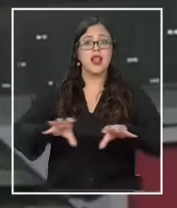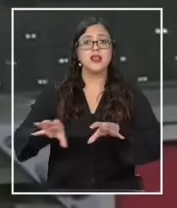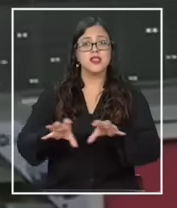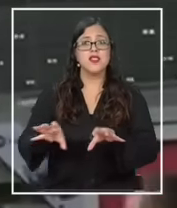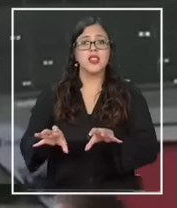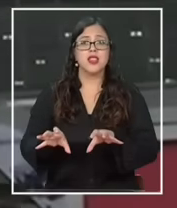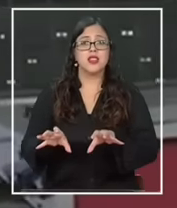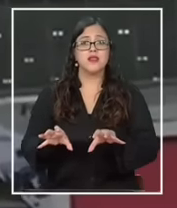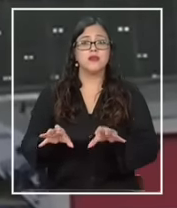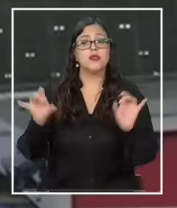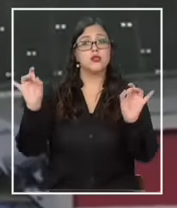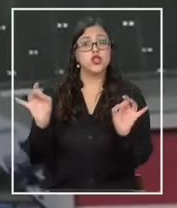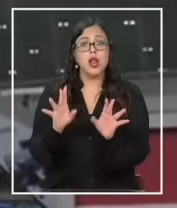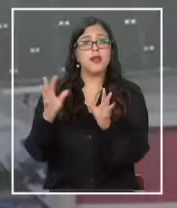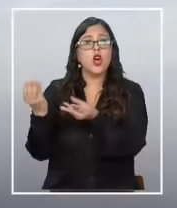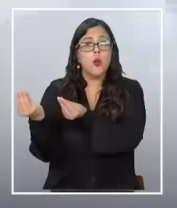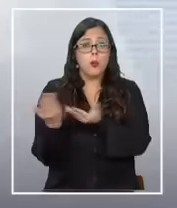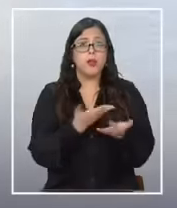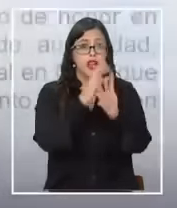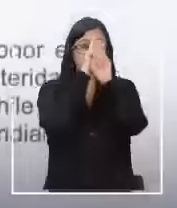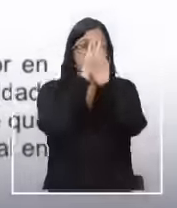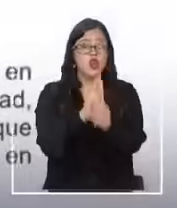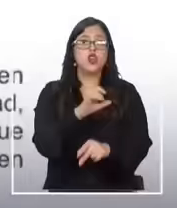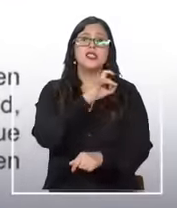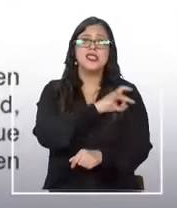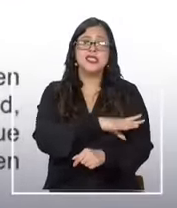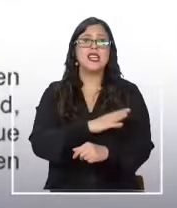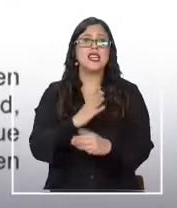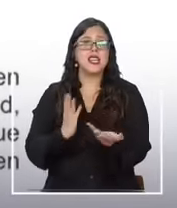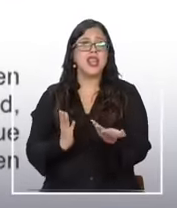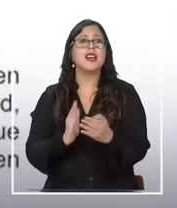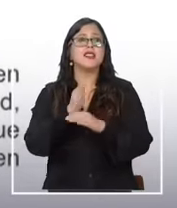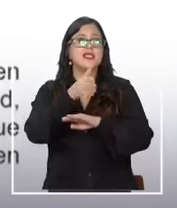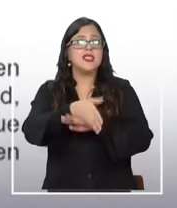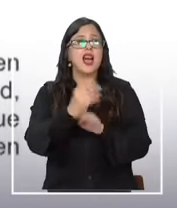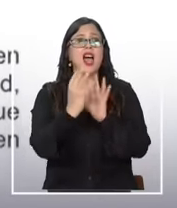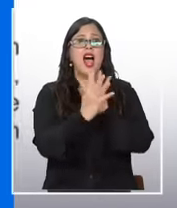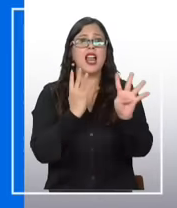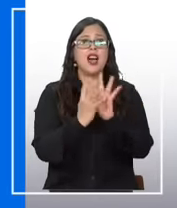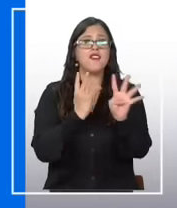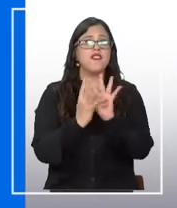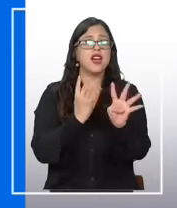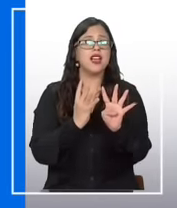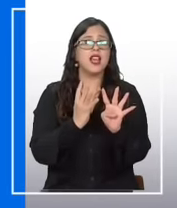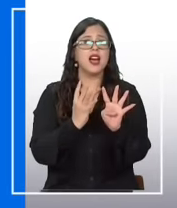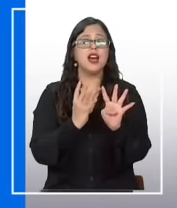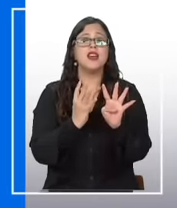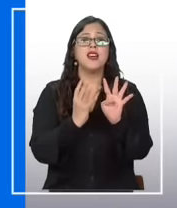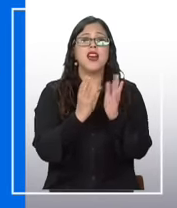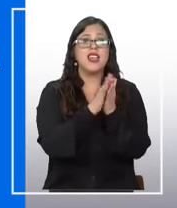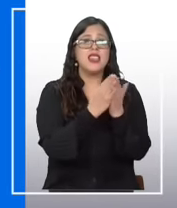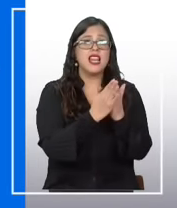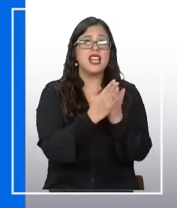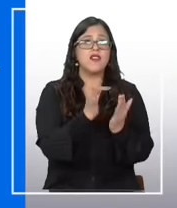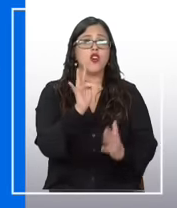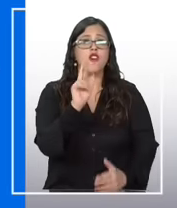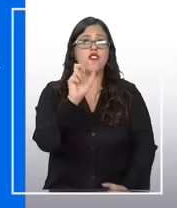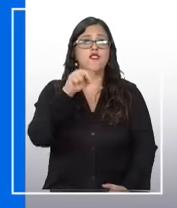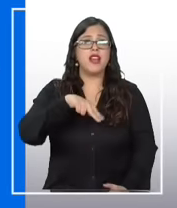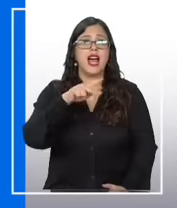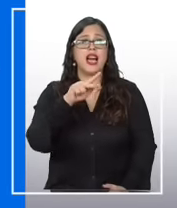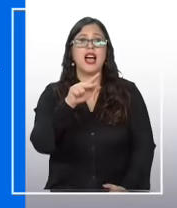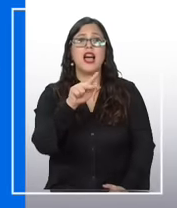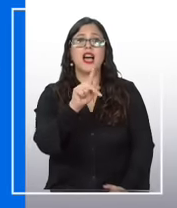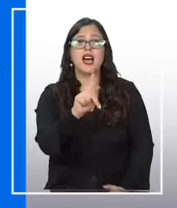al menos como invitado de honor Chile asistirá a la feria del libro de Frankfurt como participante no como